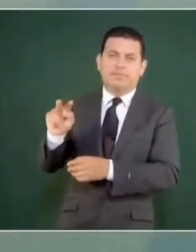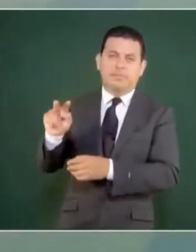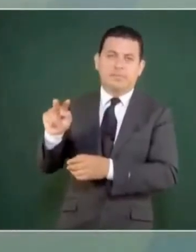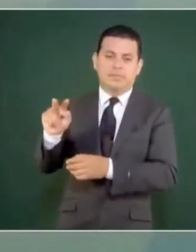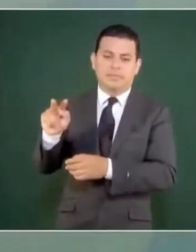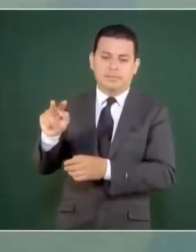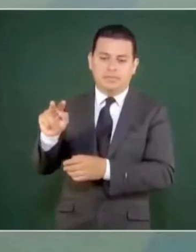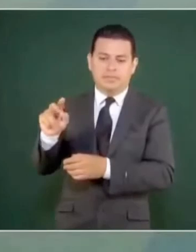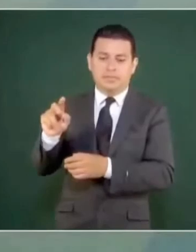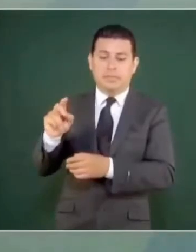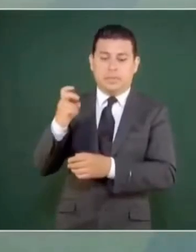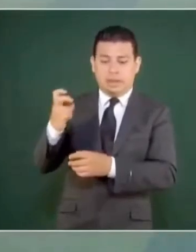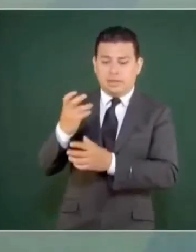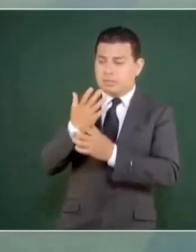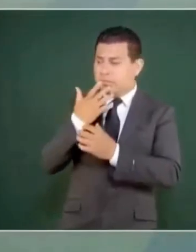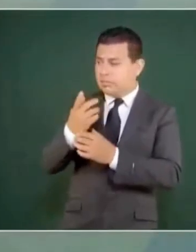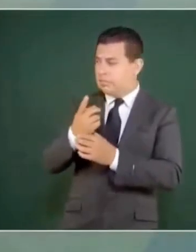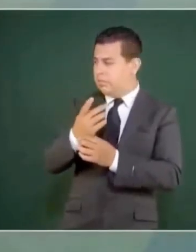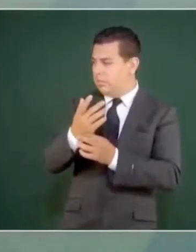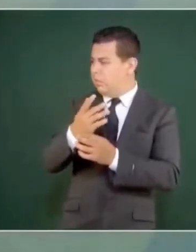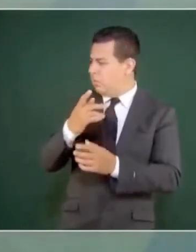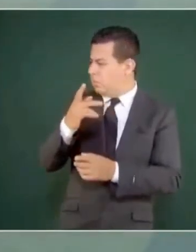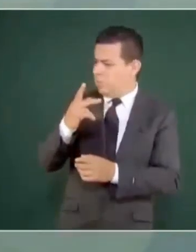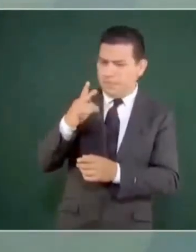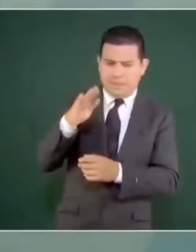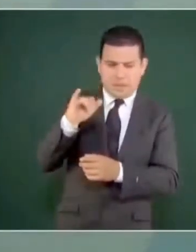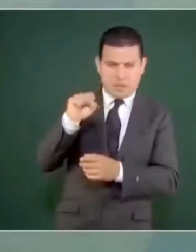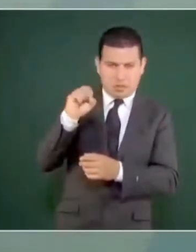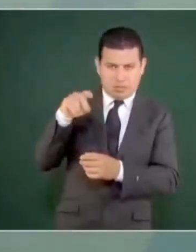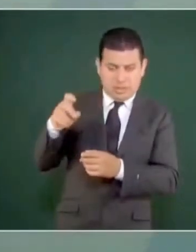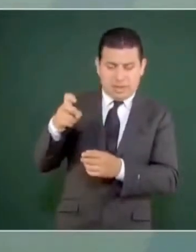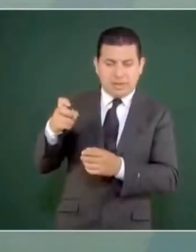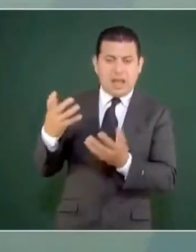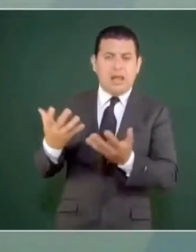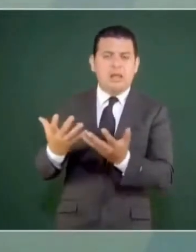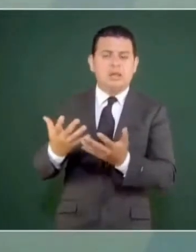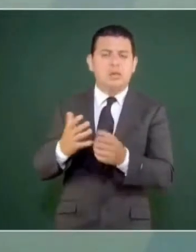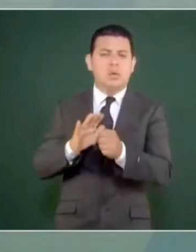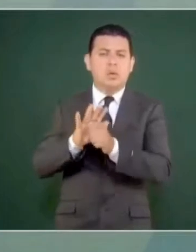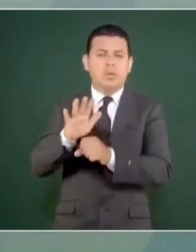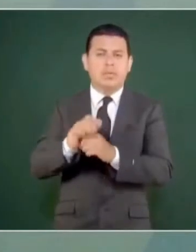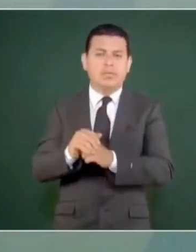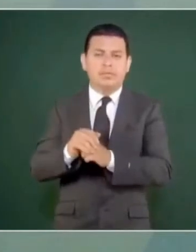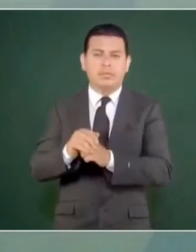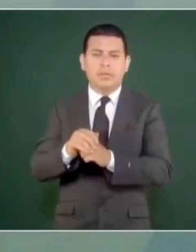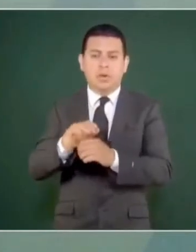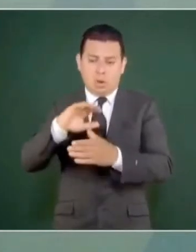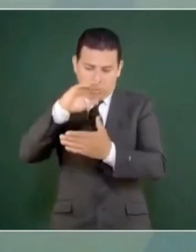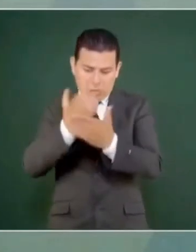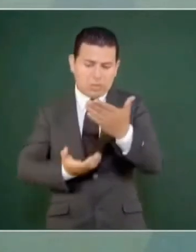Pearson fue el que hizo como contratista